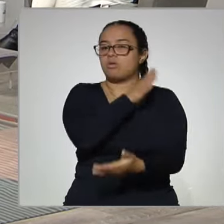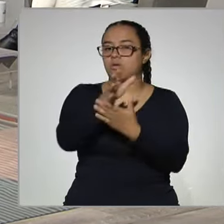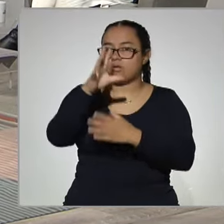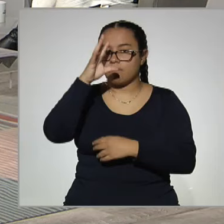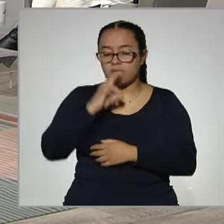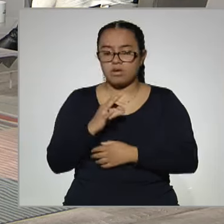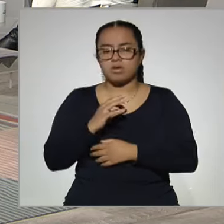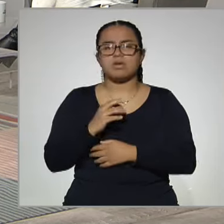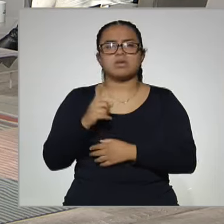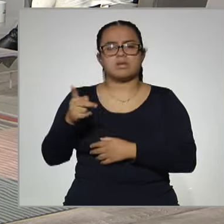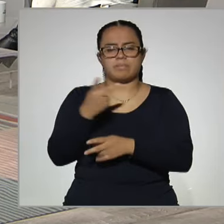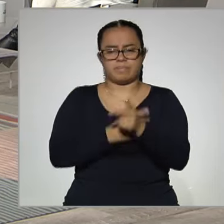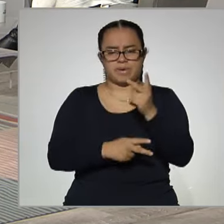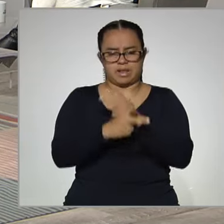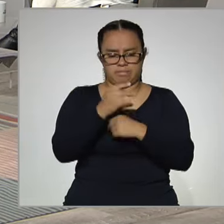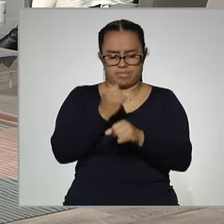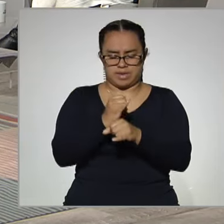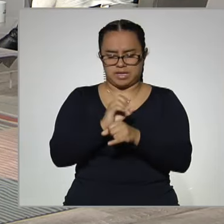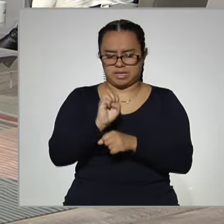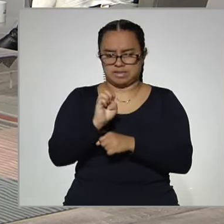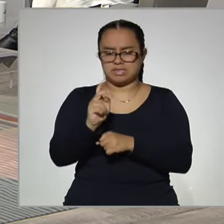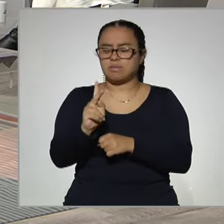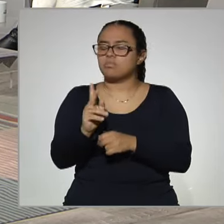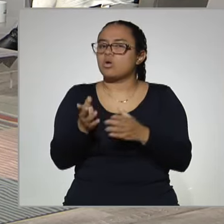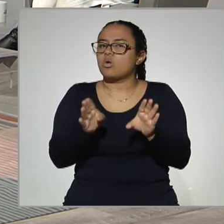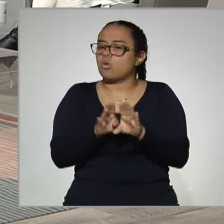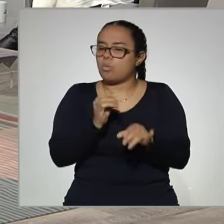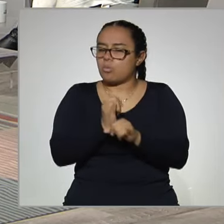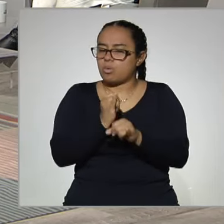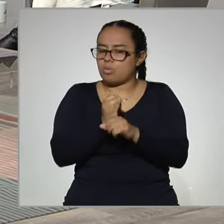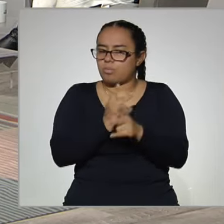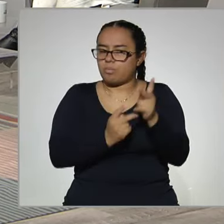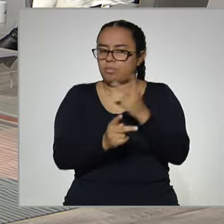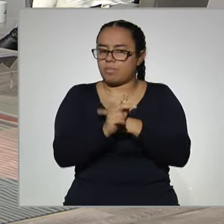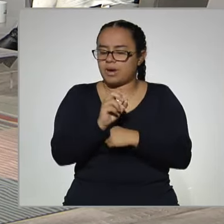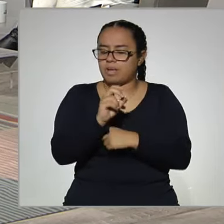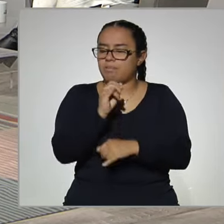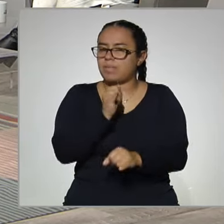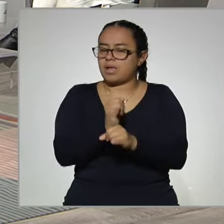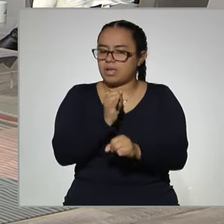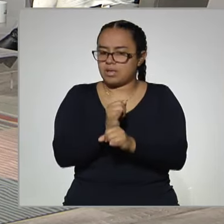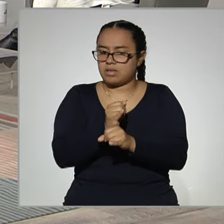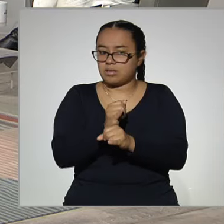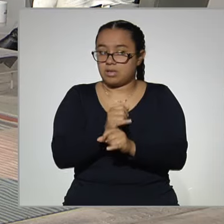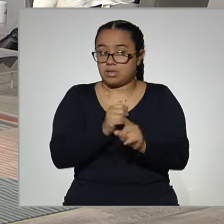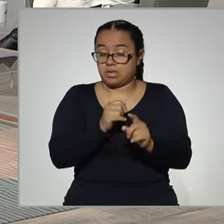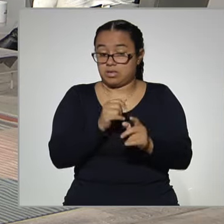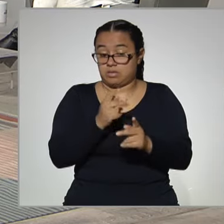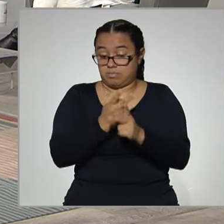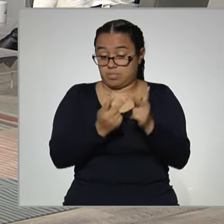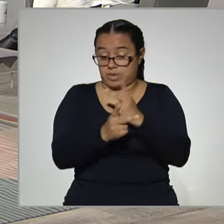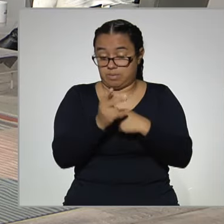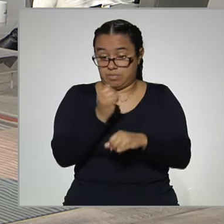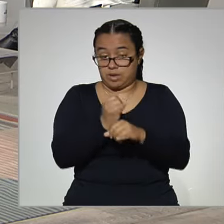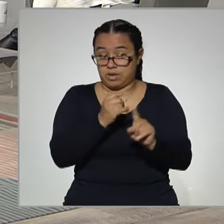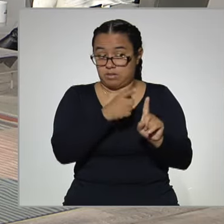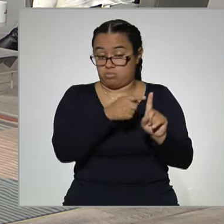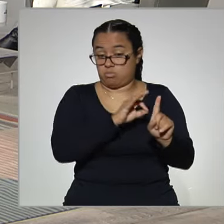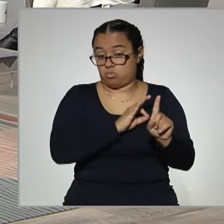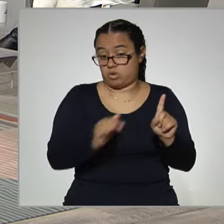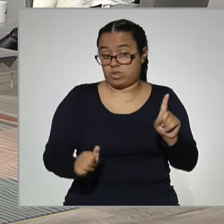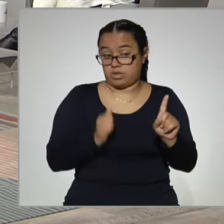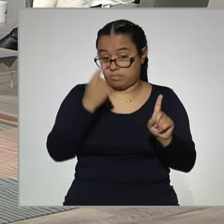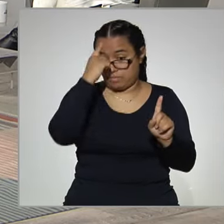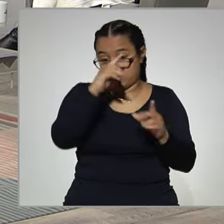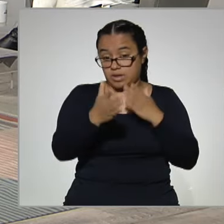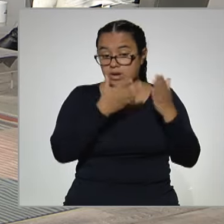He escuchado acerca de la prepa en línea CEP. ¿En qué consiste la prepa en línea? Y me gustaría saber si esta prepa en línea sería una opción para él.